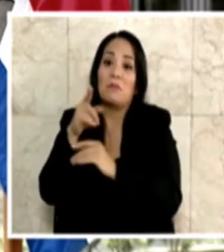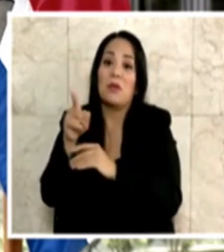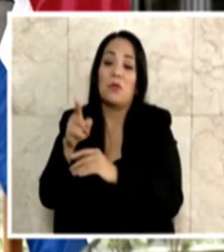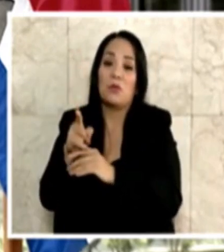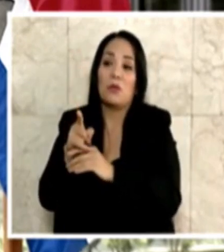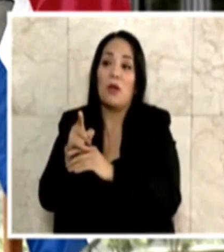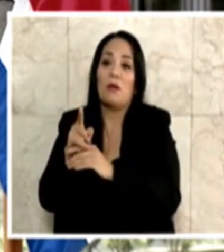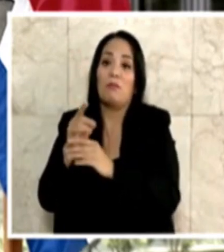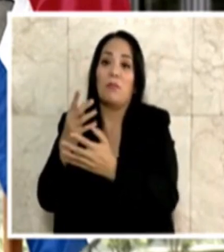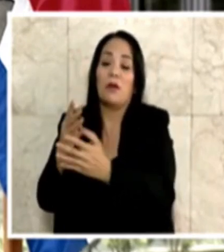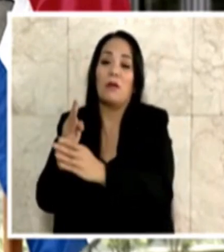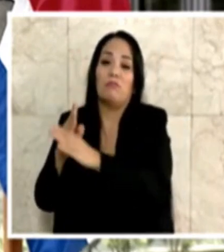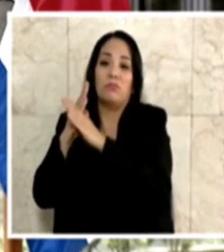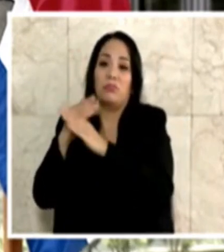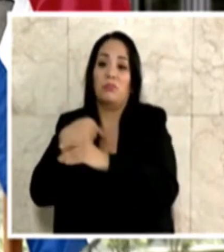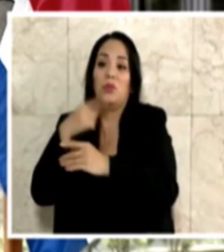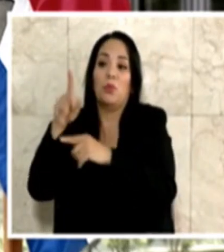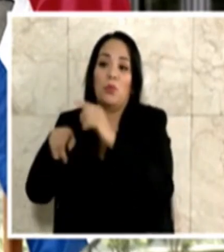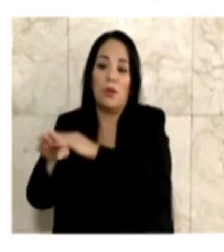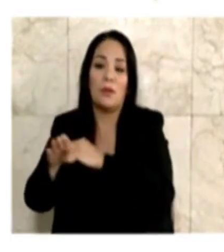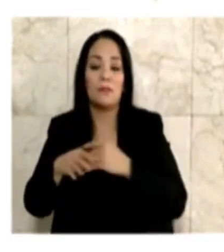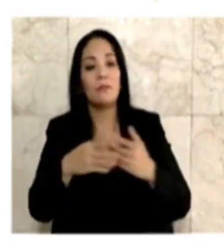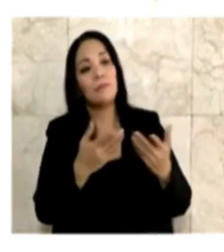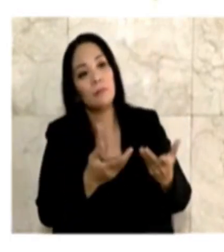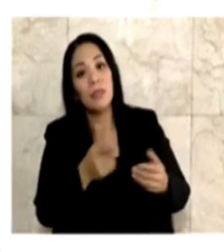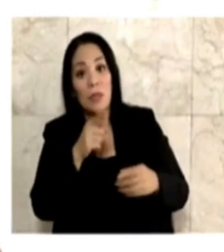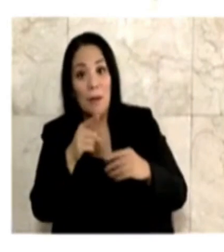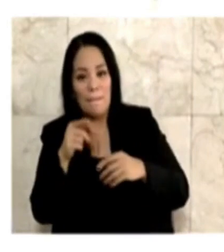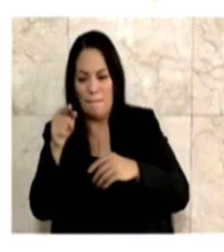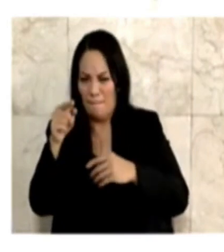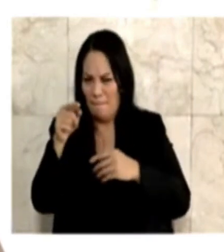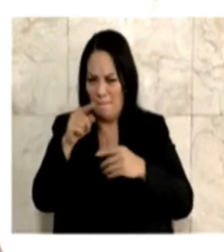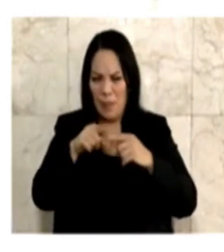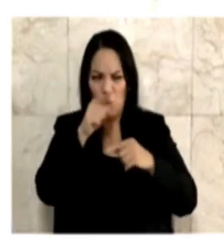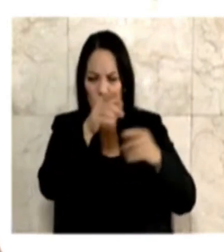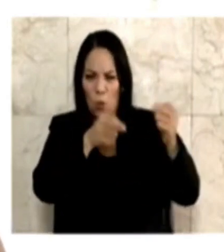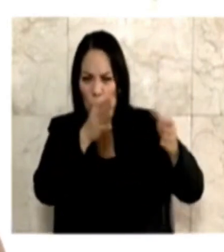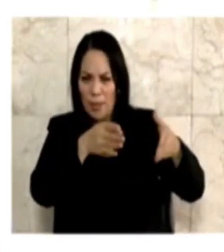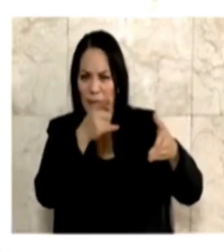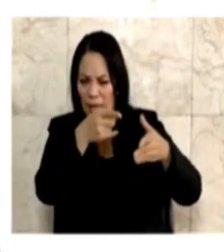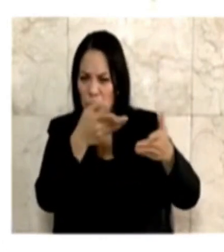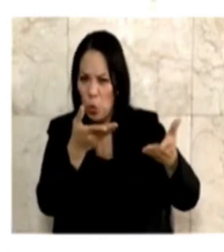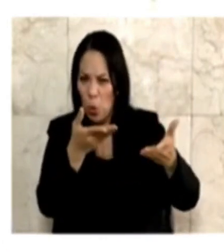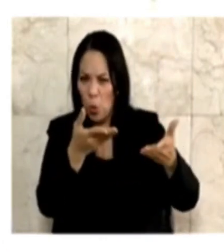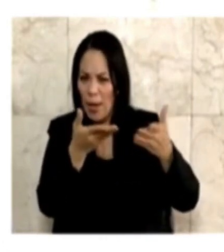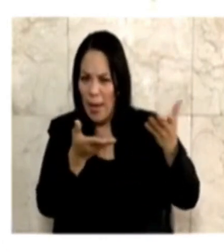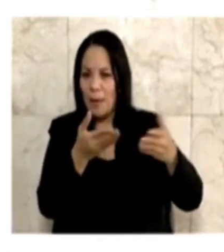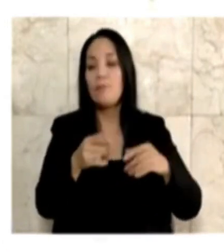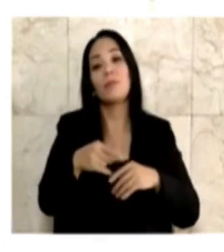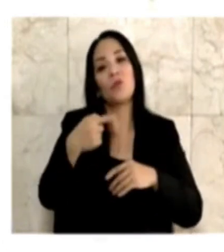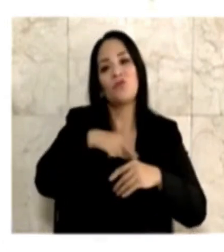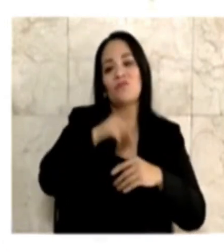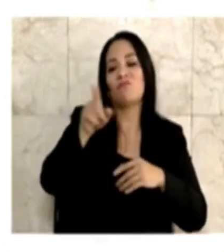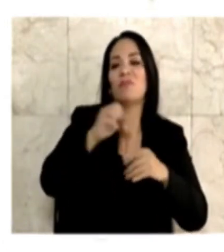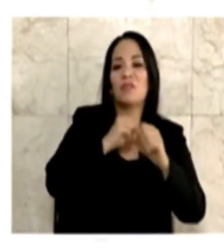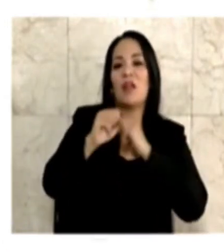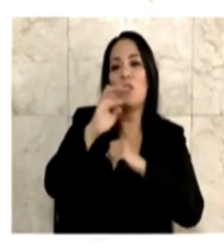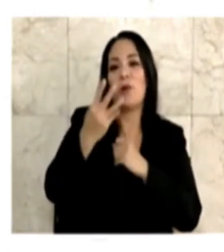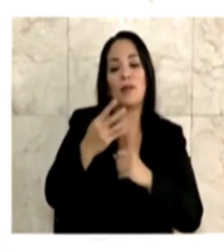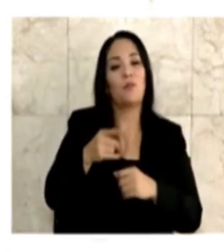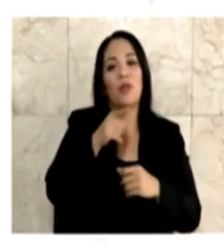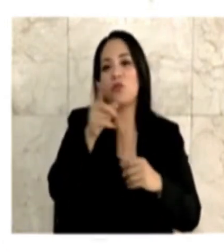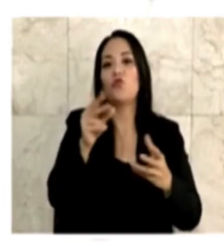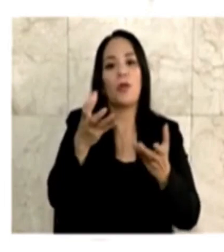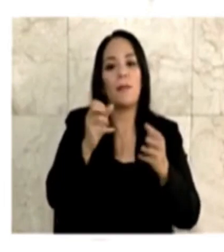madrugar. Pero eso es delito, ¿no? Obstaculización de… ¿Usted qué es jueza? Vamos a tener que ir a la sala constitucional porque no me van a dejar trabajar.